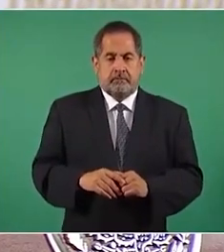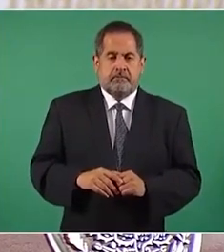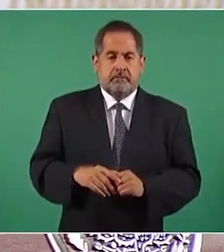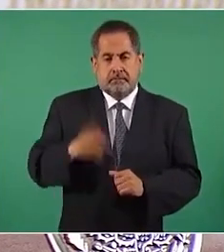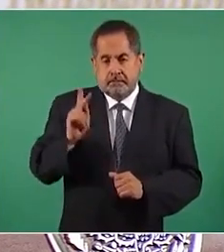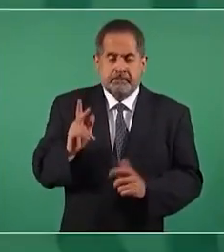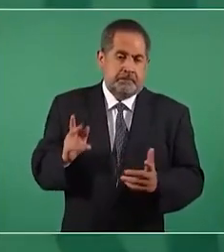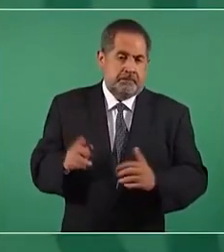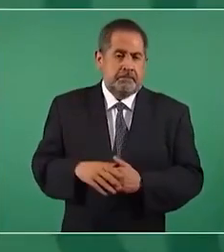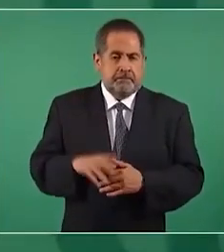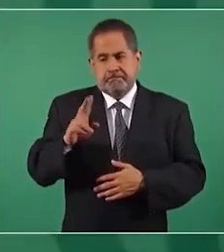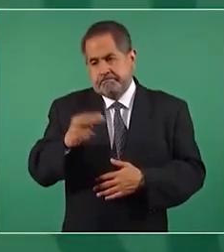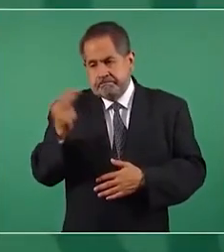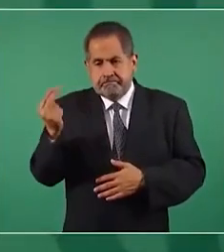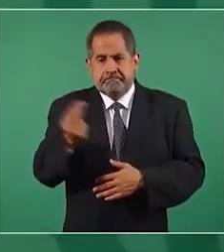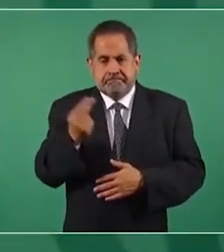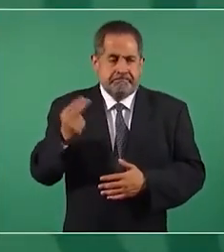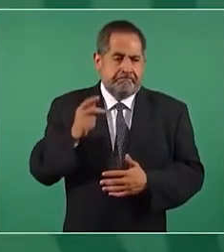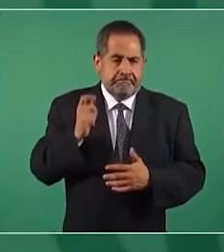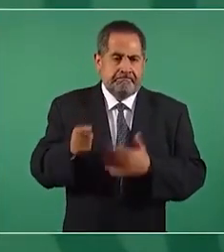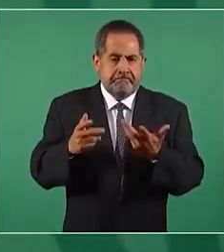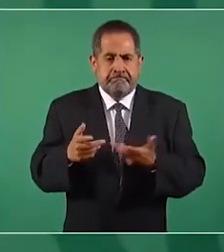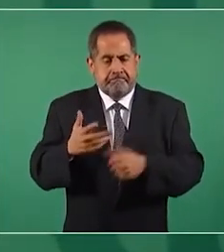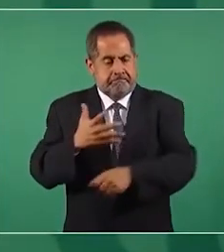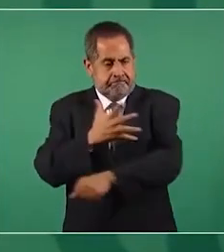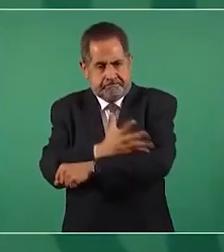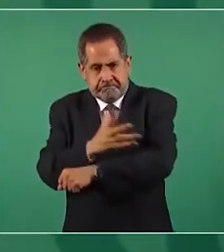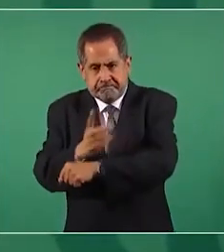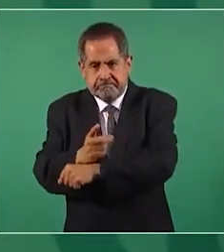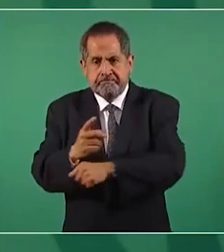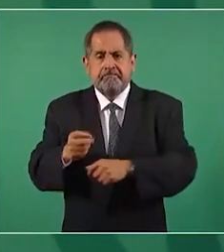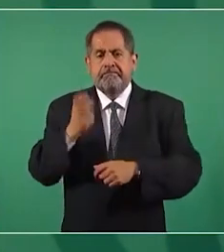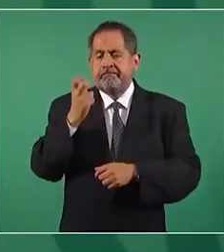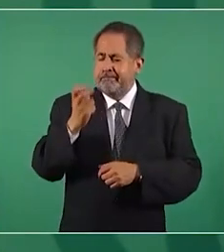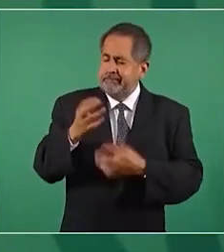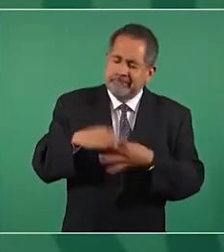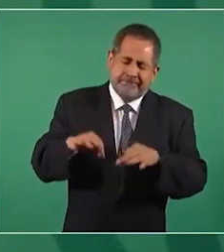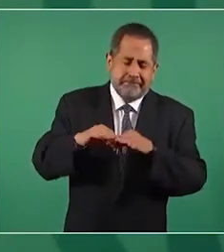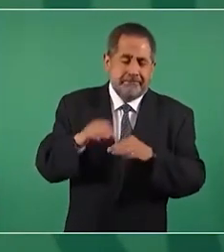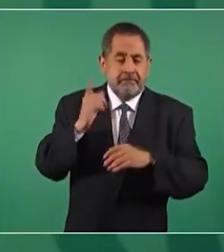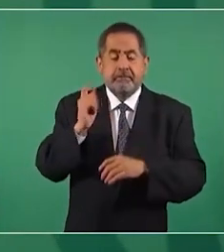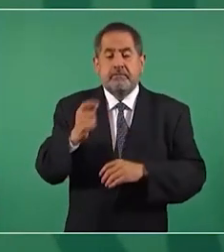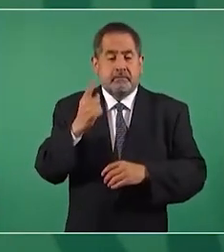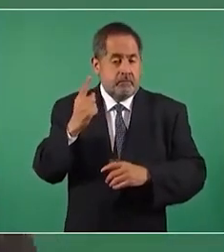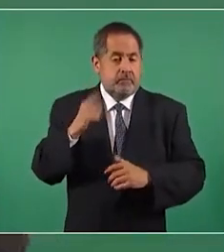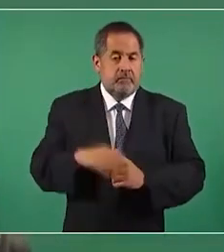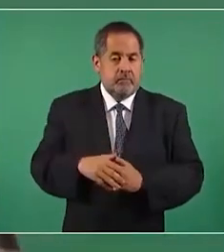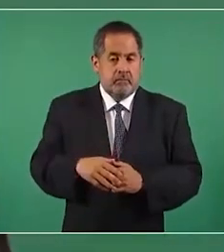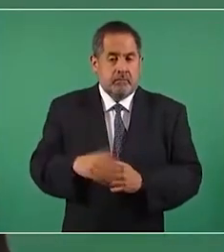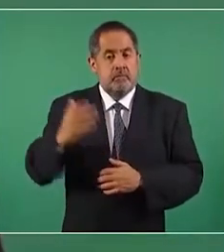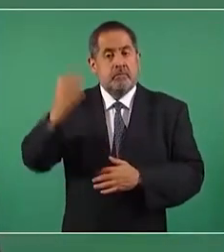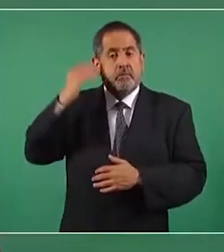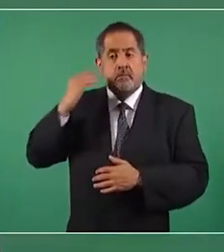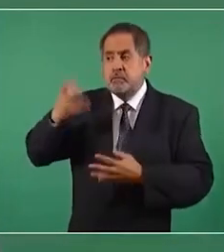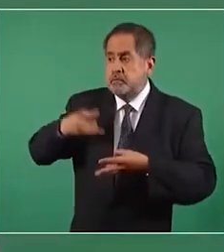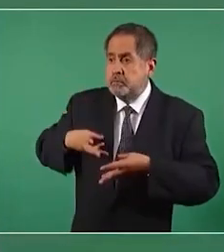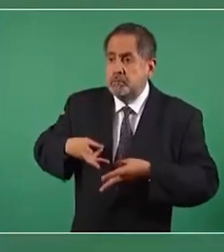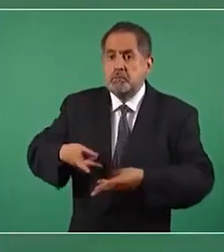Pero, pues, se requiere honestidad, porque es muchísimo lo que se iba